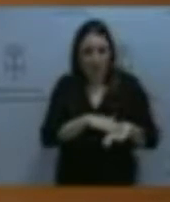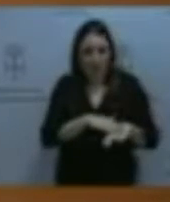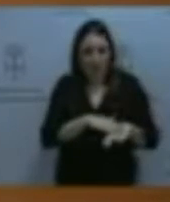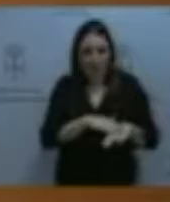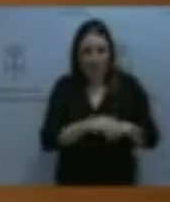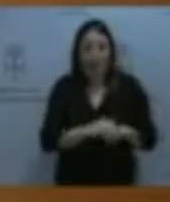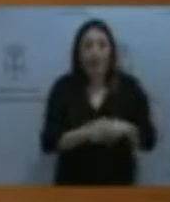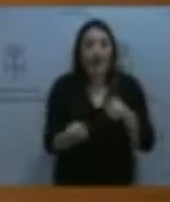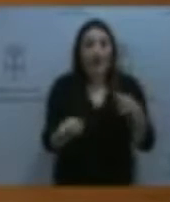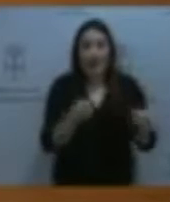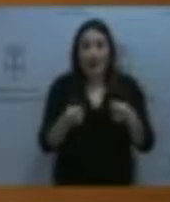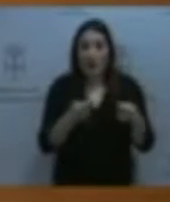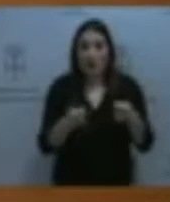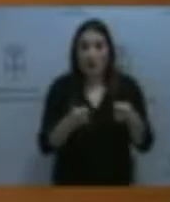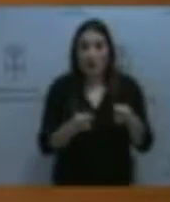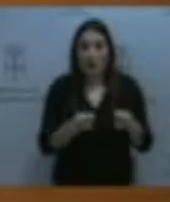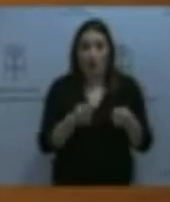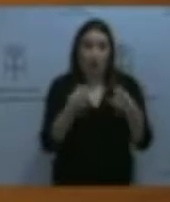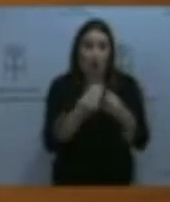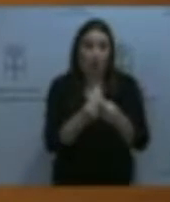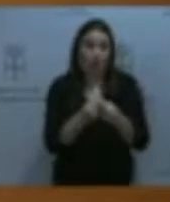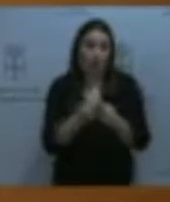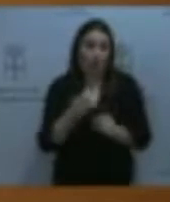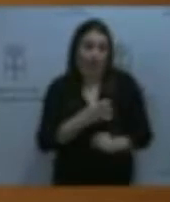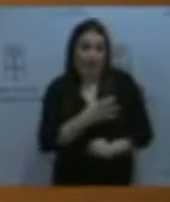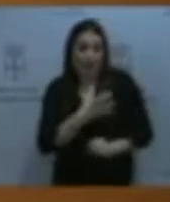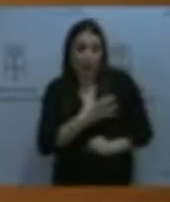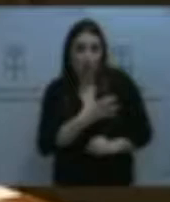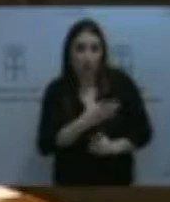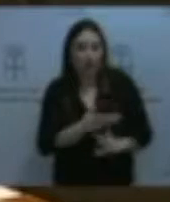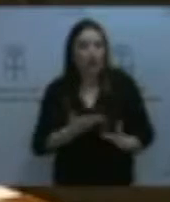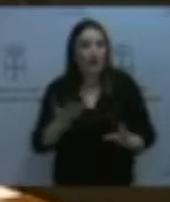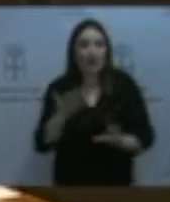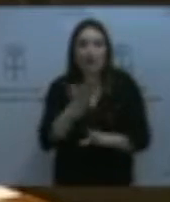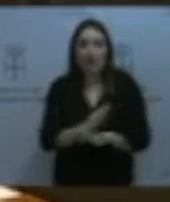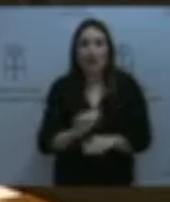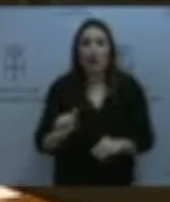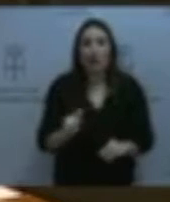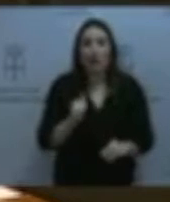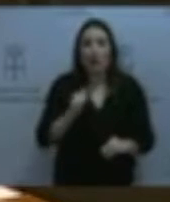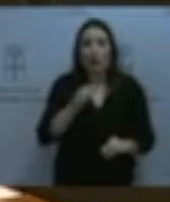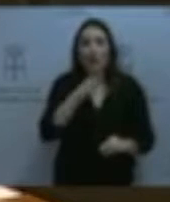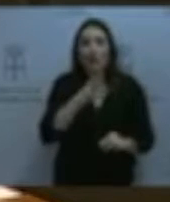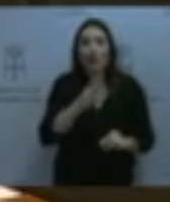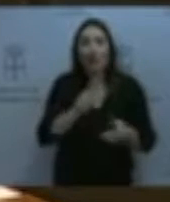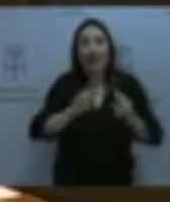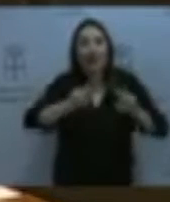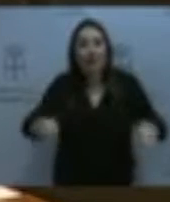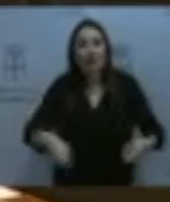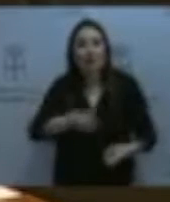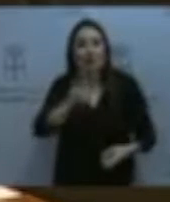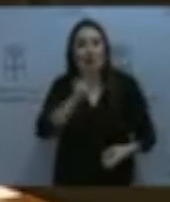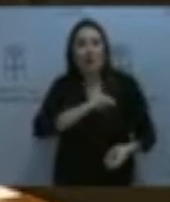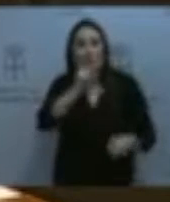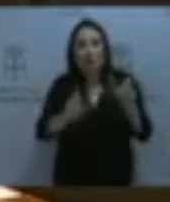acuerdo con la negociación llevada a cabo con las organizaciones sindicales, se plantea la oportunidad de proceder a la actualización de méritos de todos los